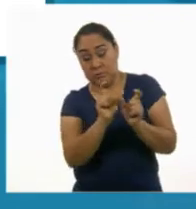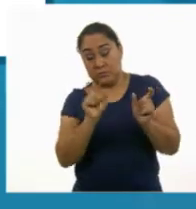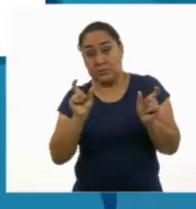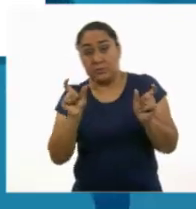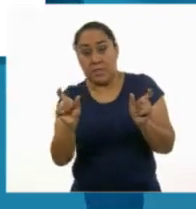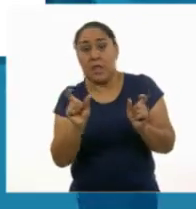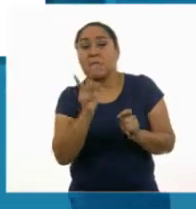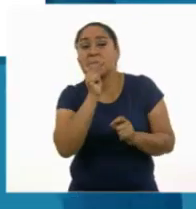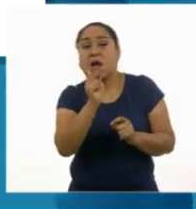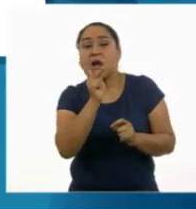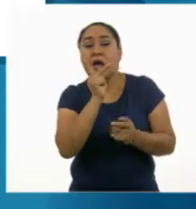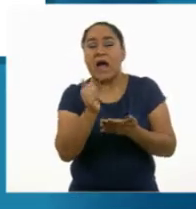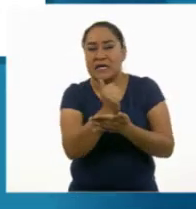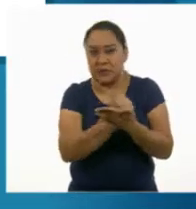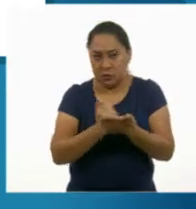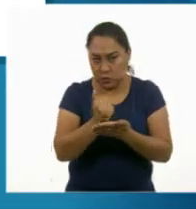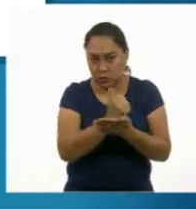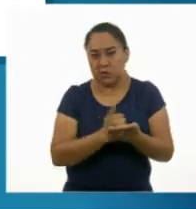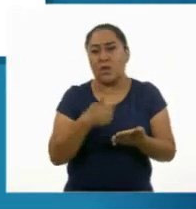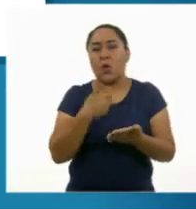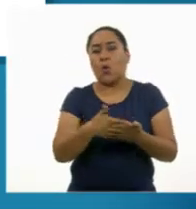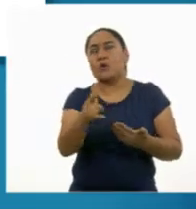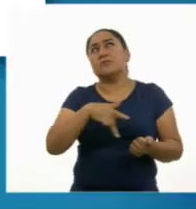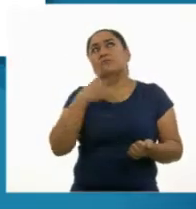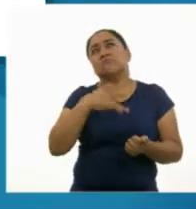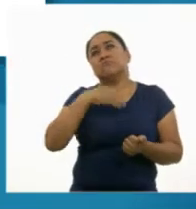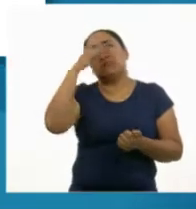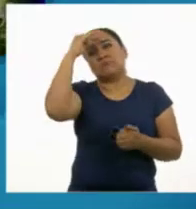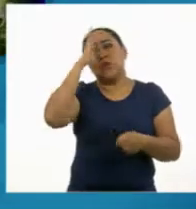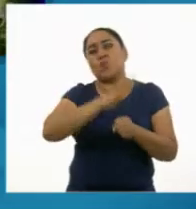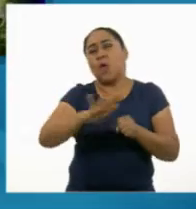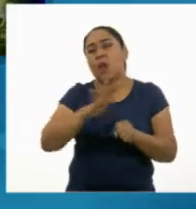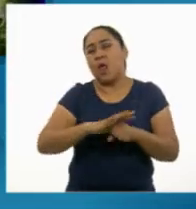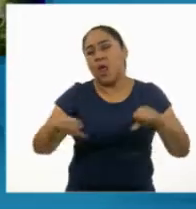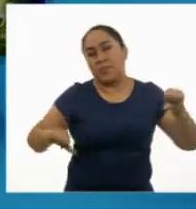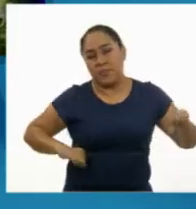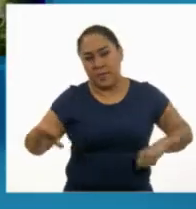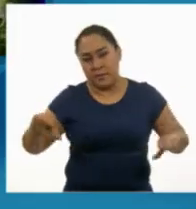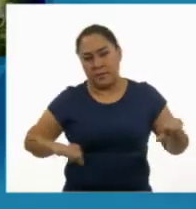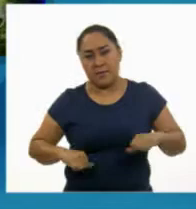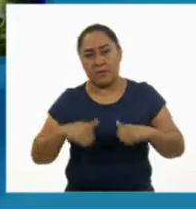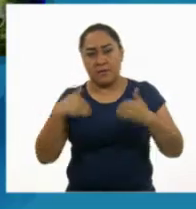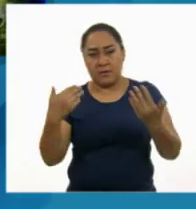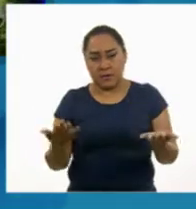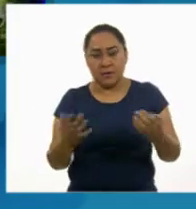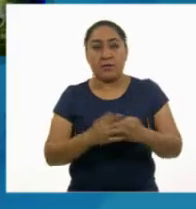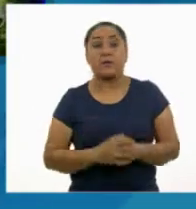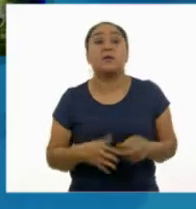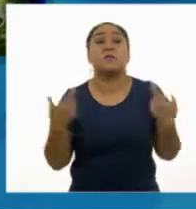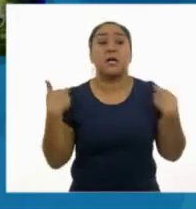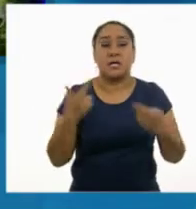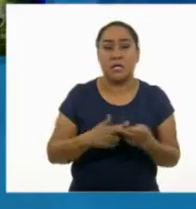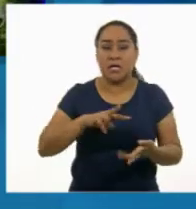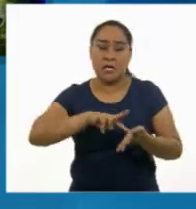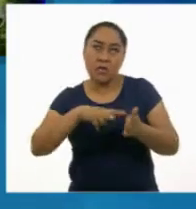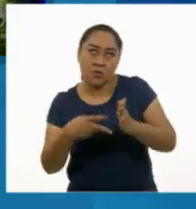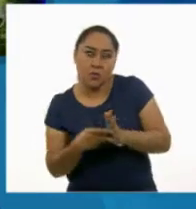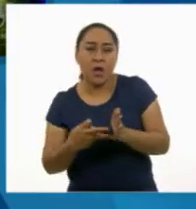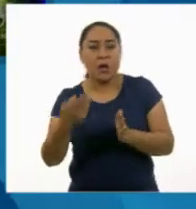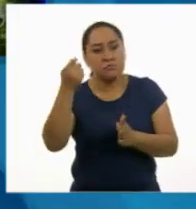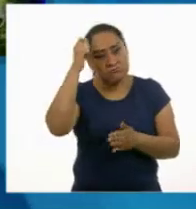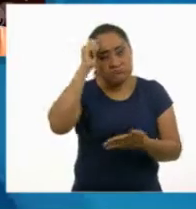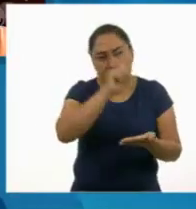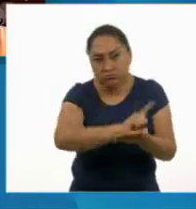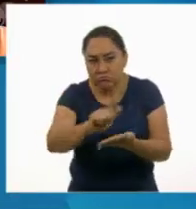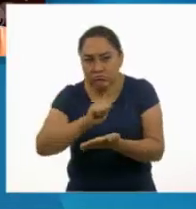azul. Ahora piensa en actividades, por ejemplo, enfermera, maestra, trabajadora doméstica.